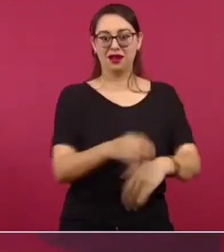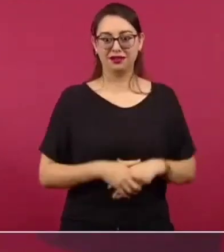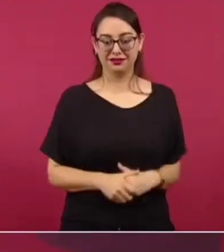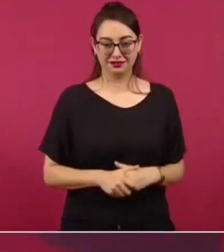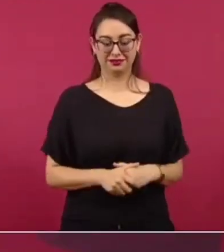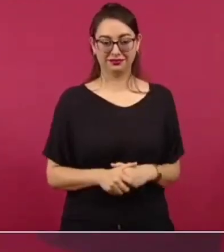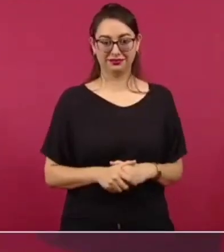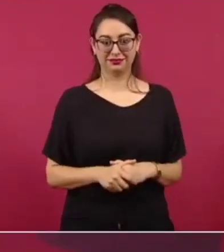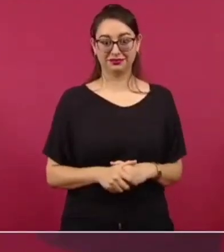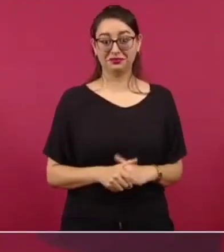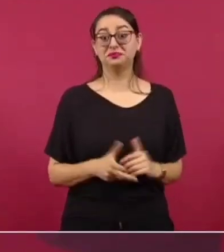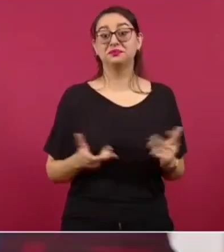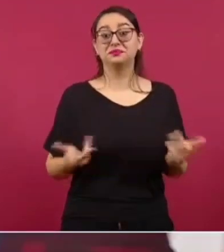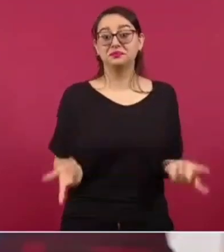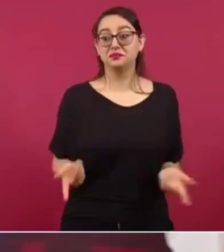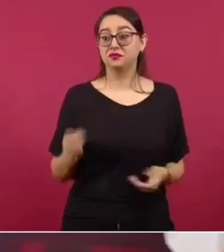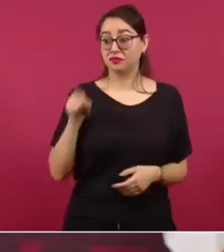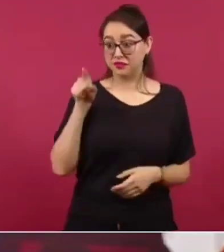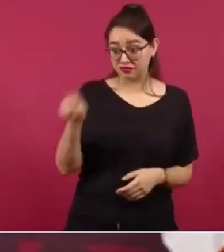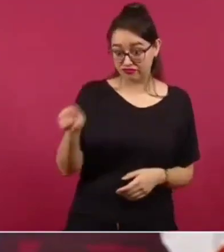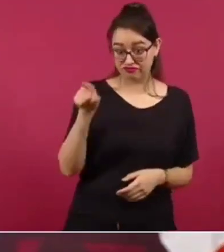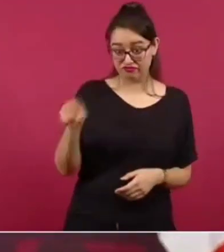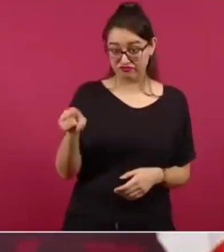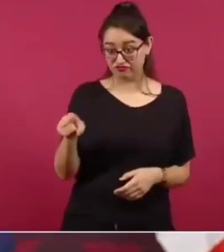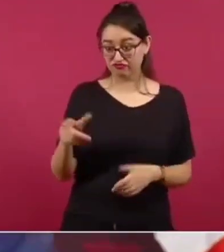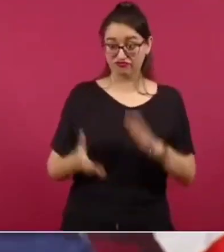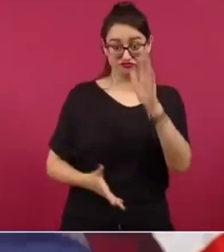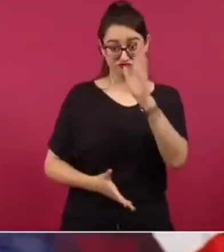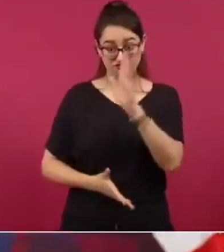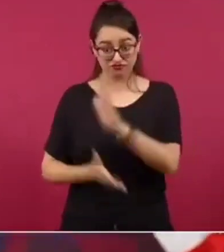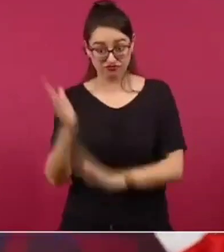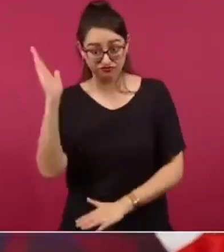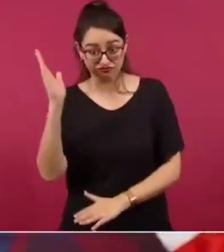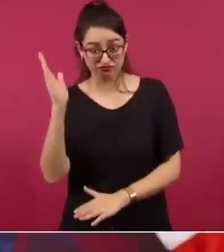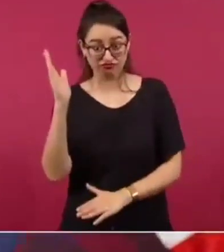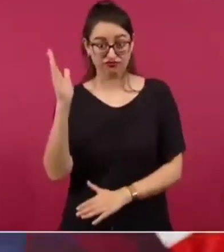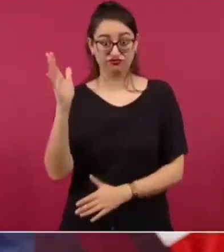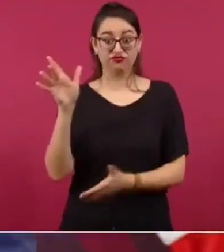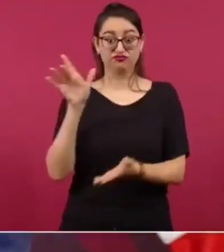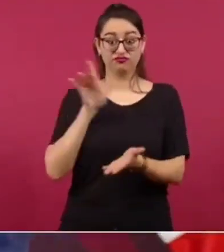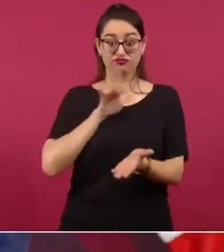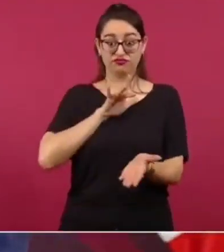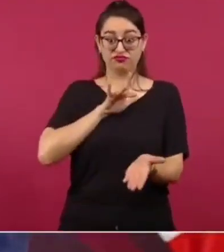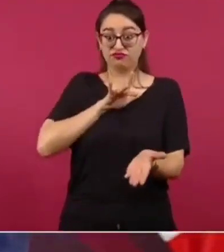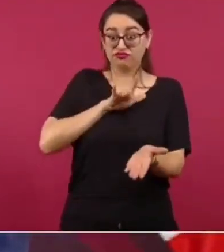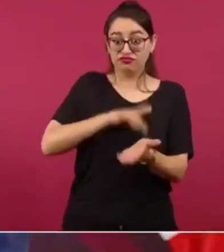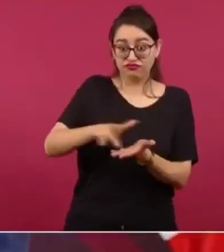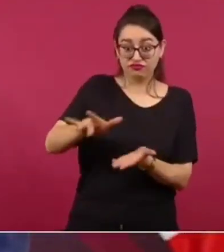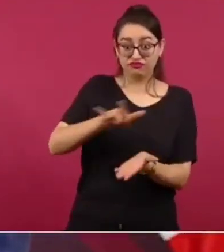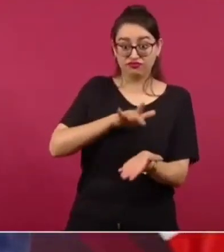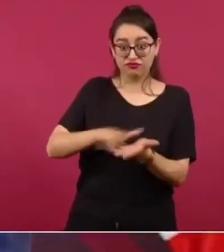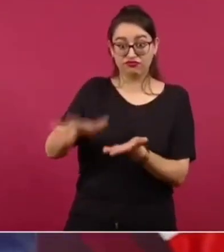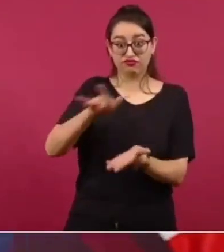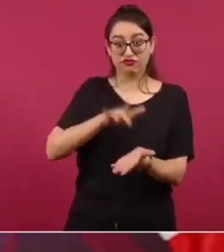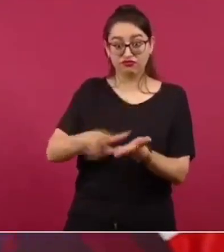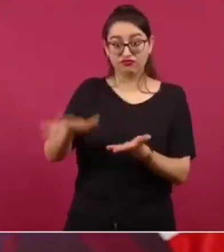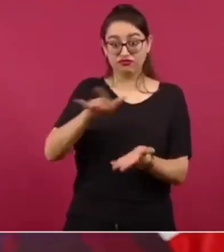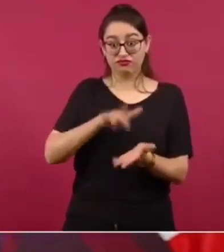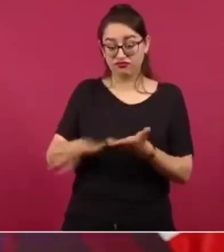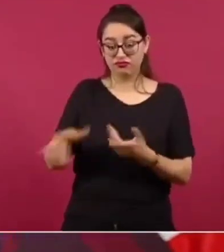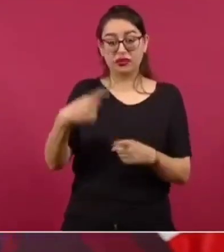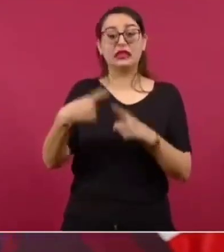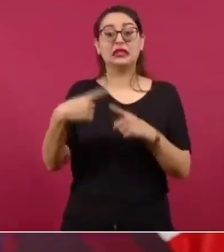que por cierto no tiene buena relación con nosotros, el